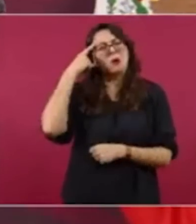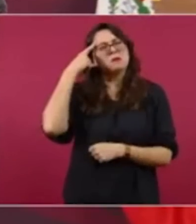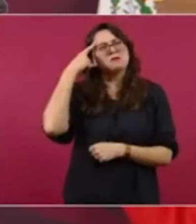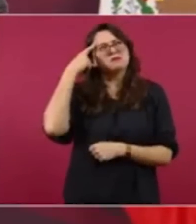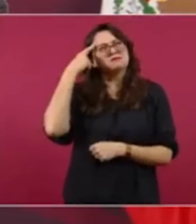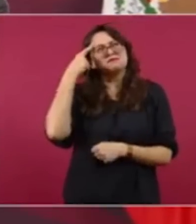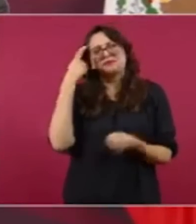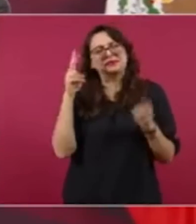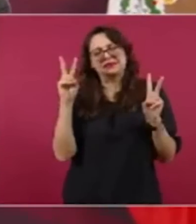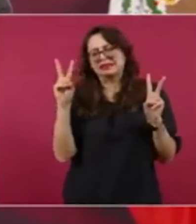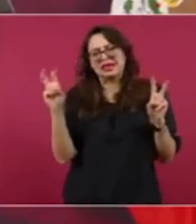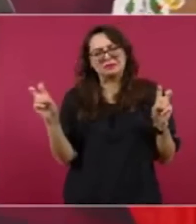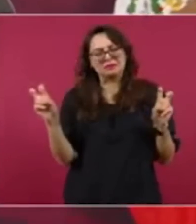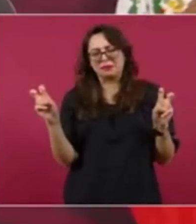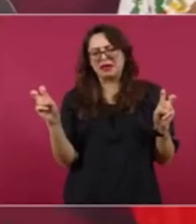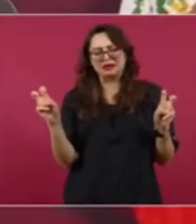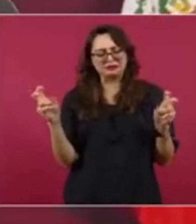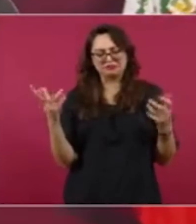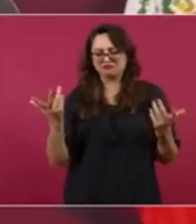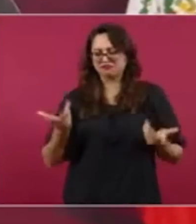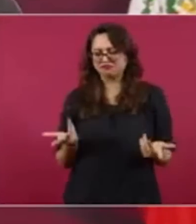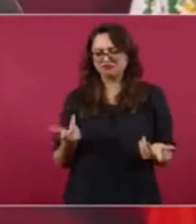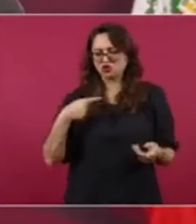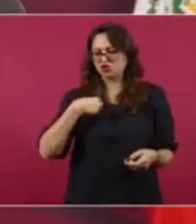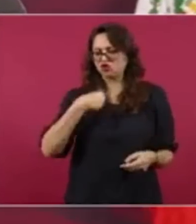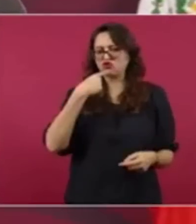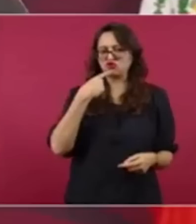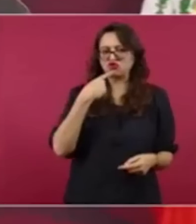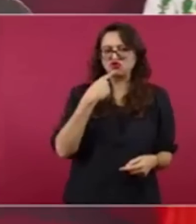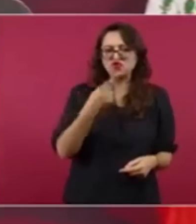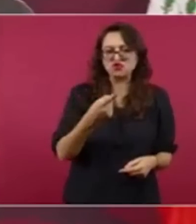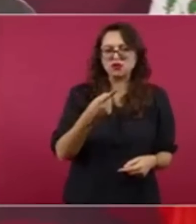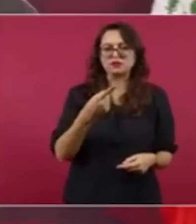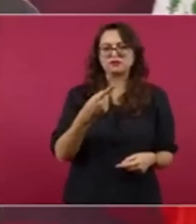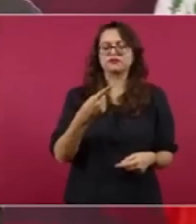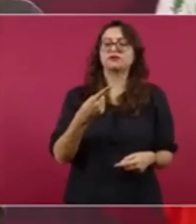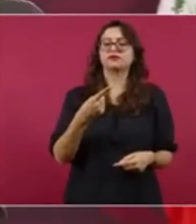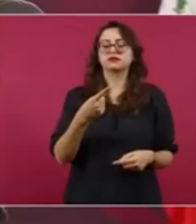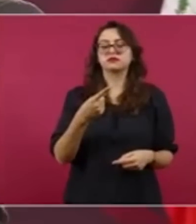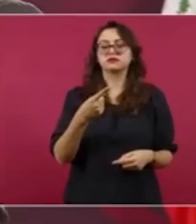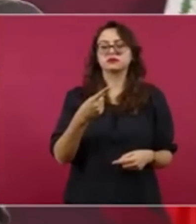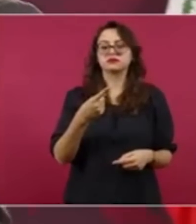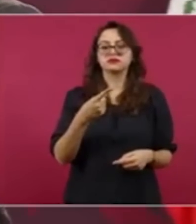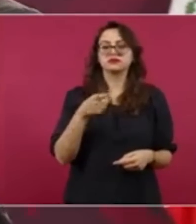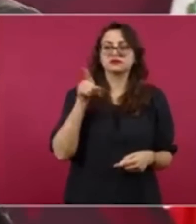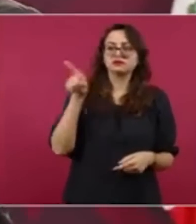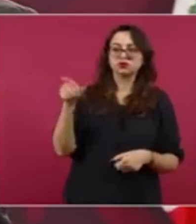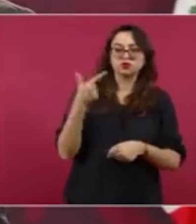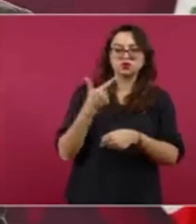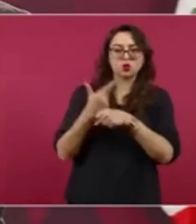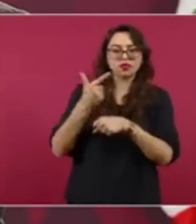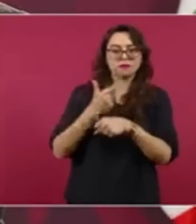dirigente preso en Guatemala